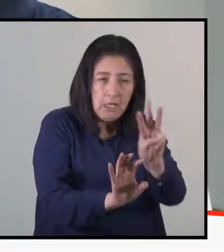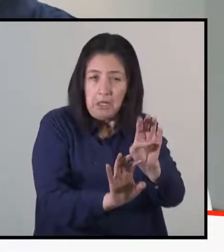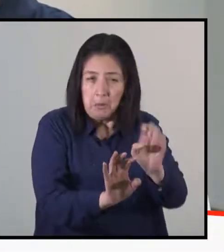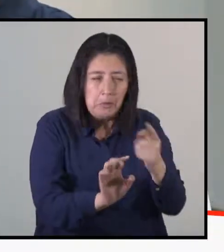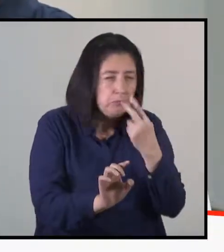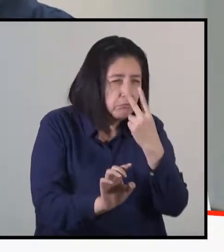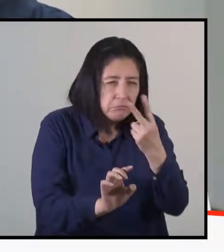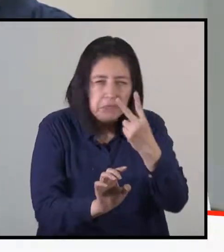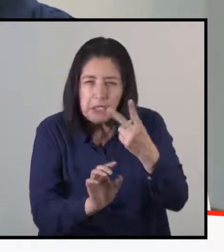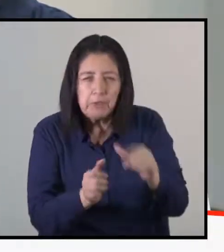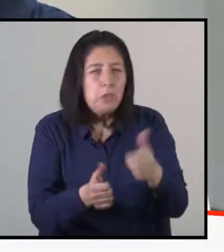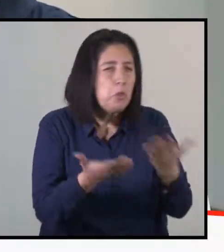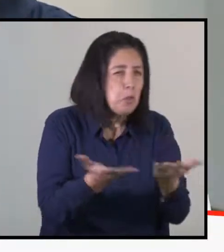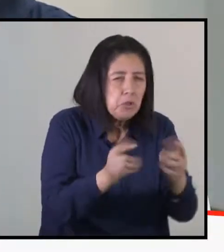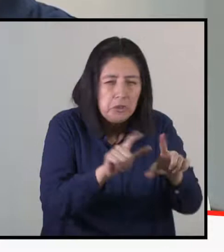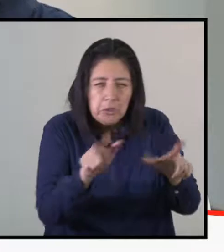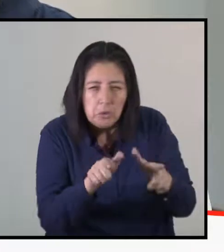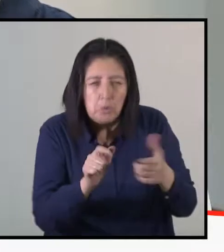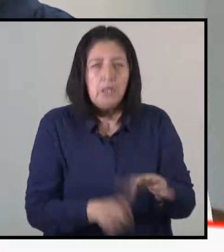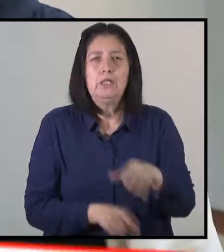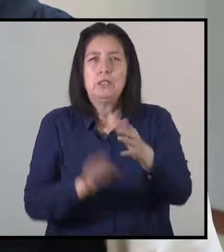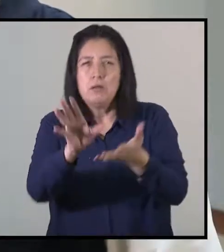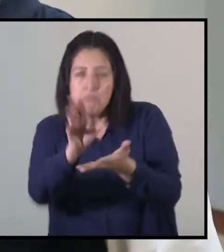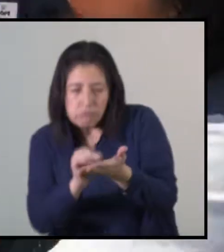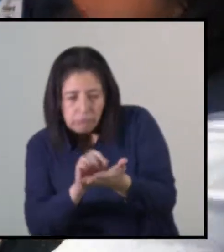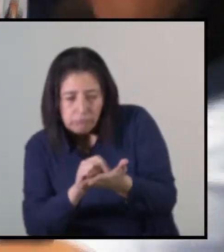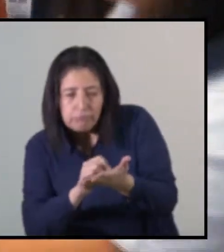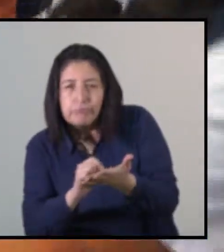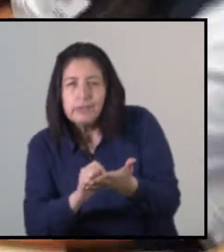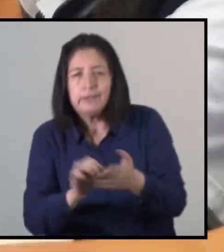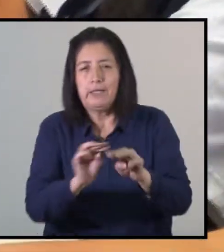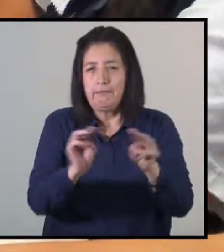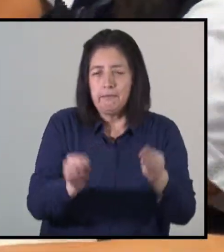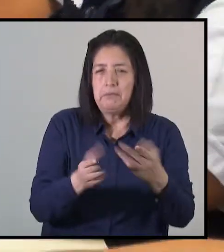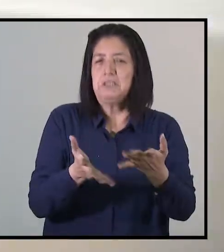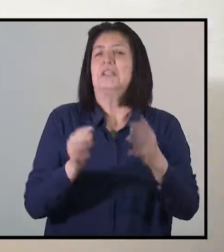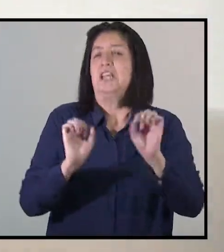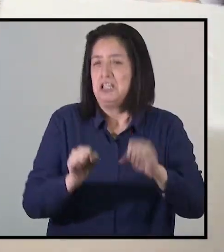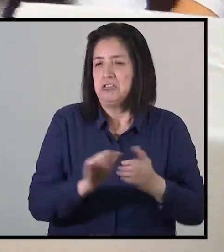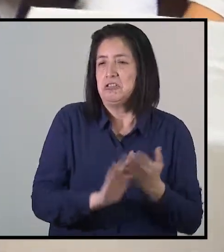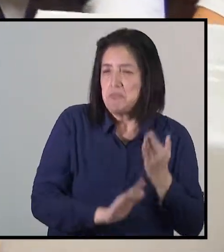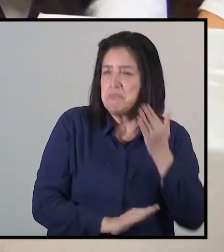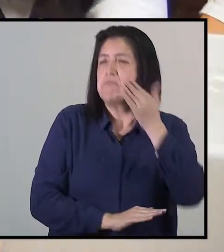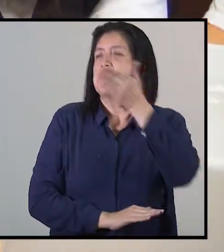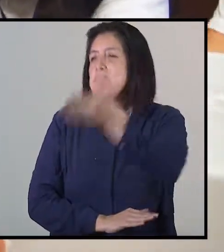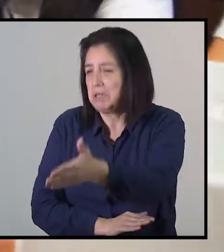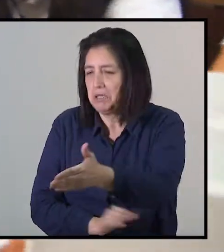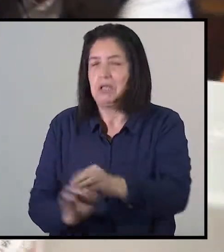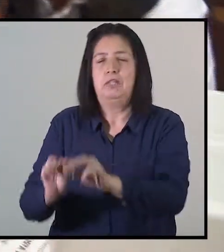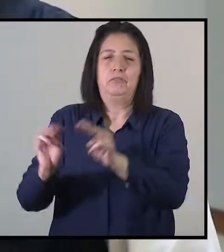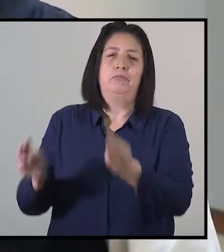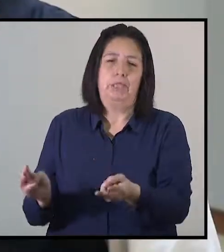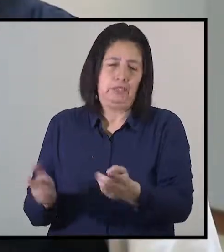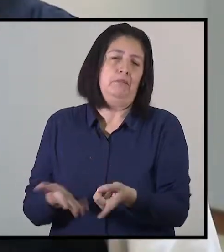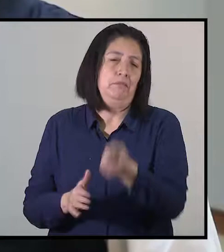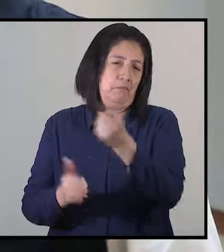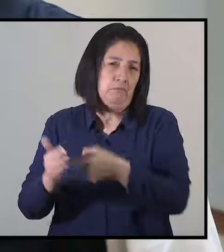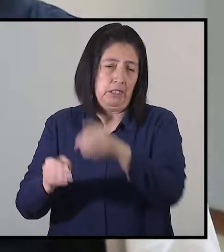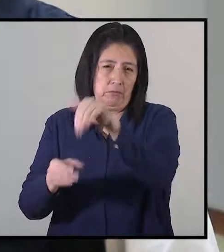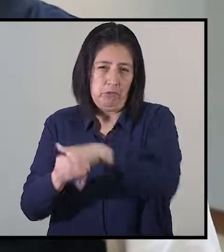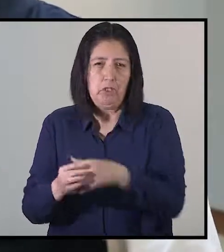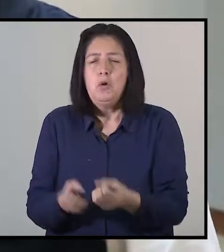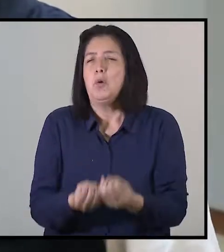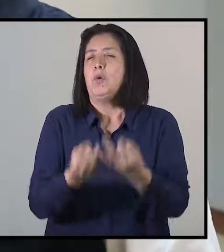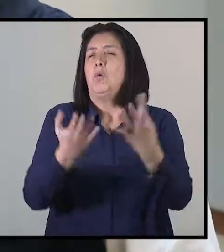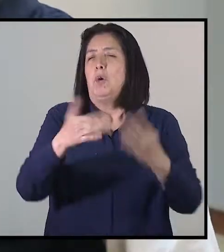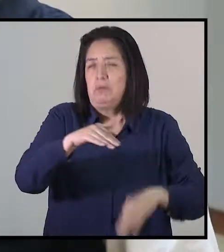en qué local de votación les toca votar, apunten el número de su mesa, para que así se dirijan de frente a la mesa de votación. El número máximo